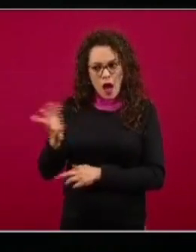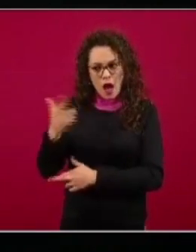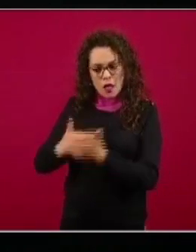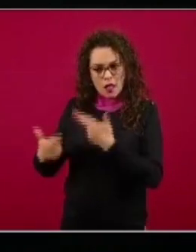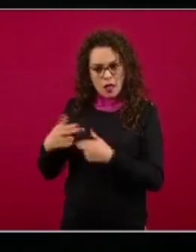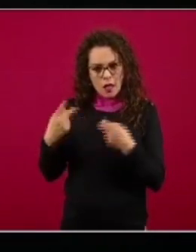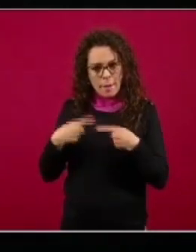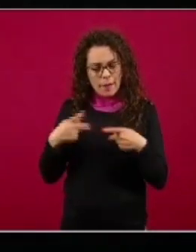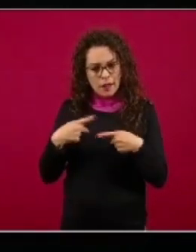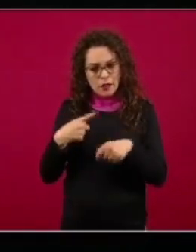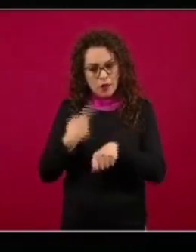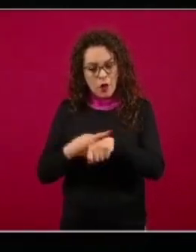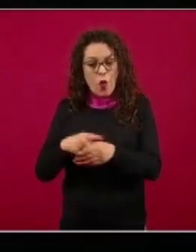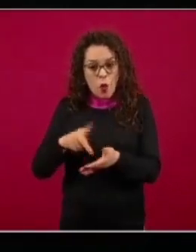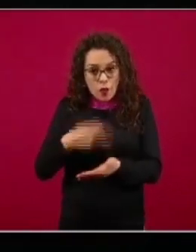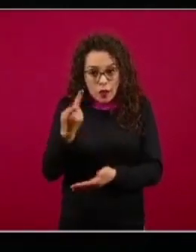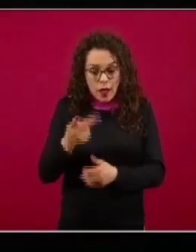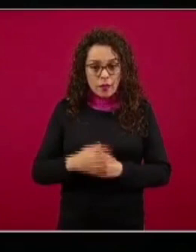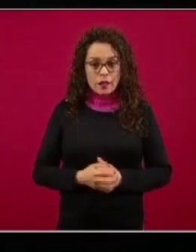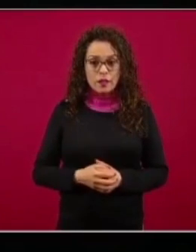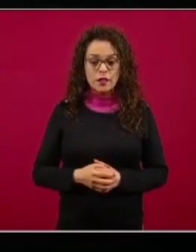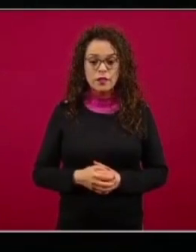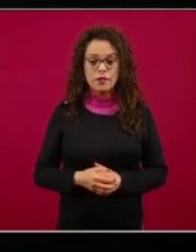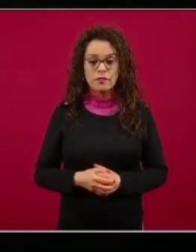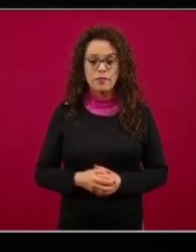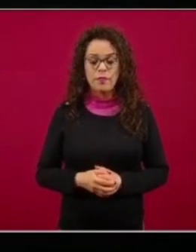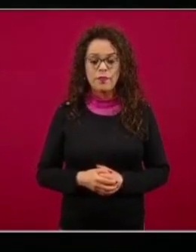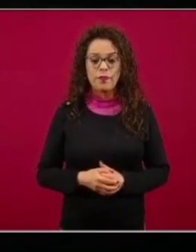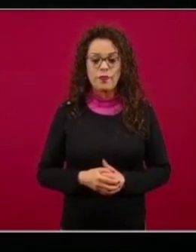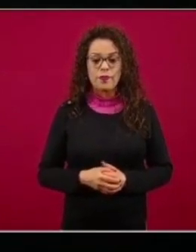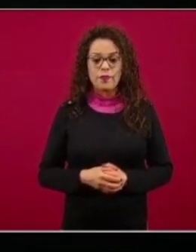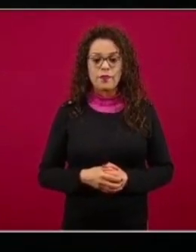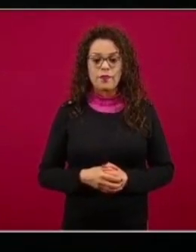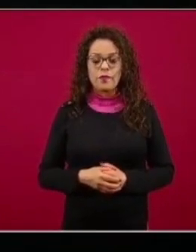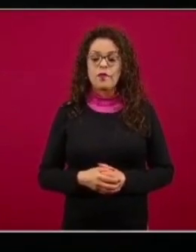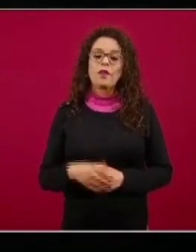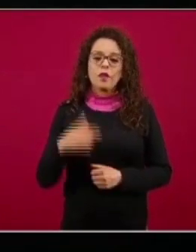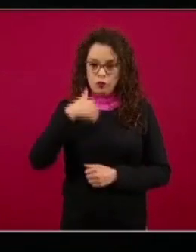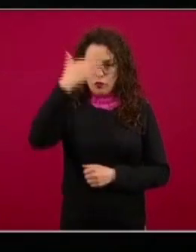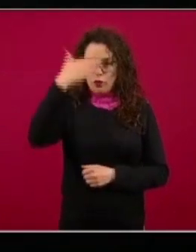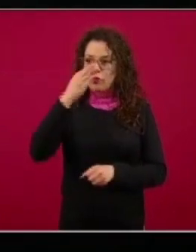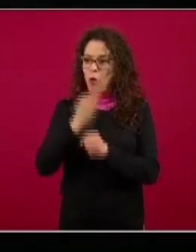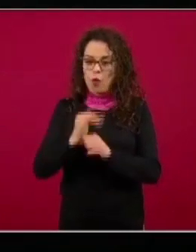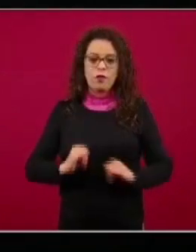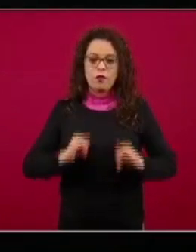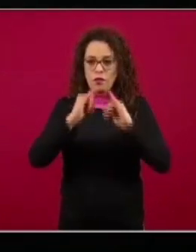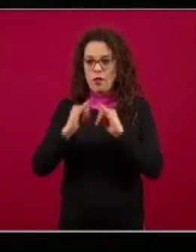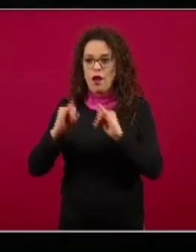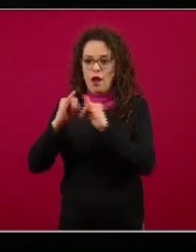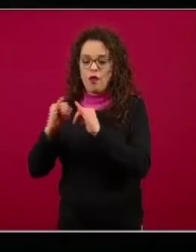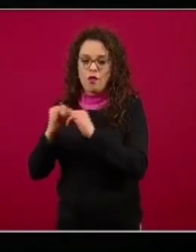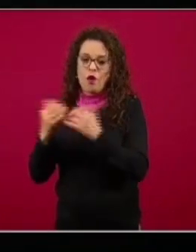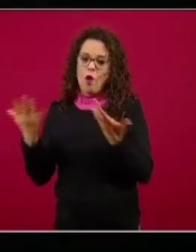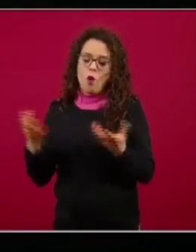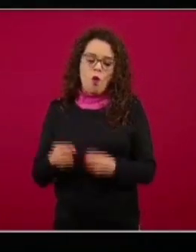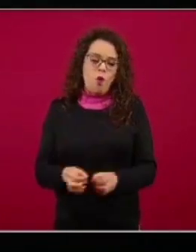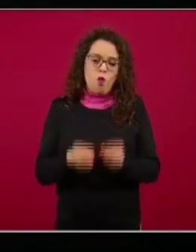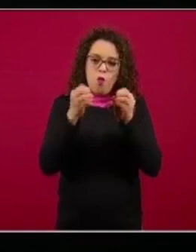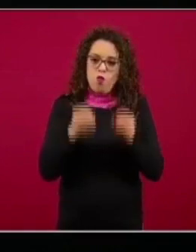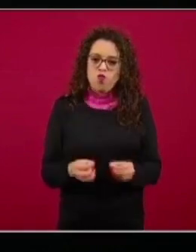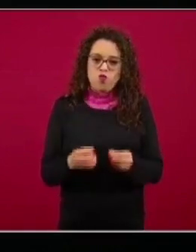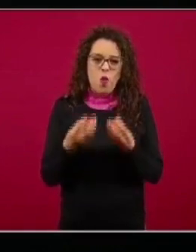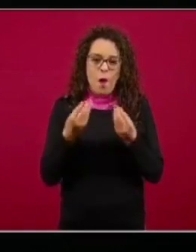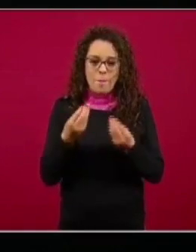y si nos pueden explicar ahorita yo sé que están saturados los institutos en qué cómo